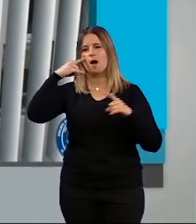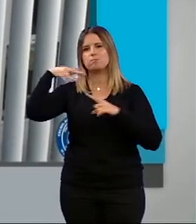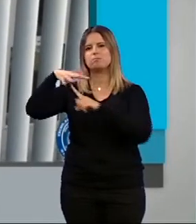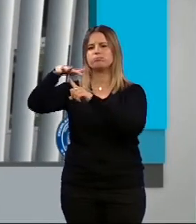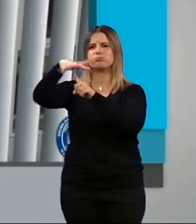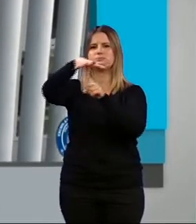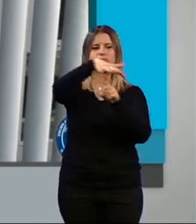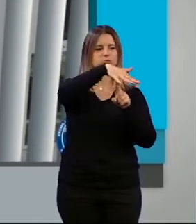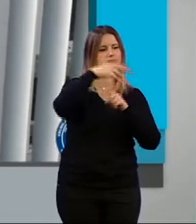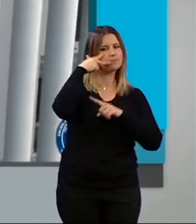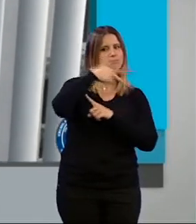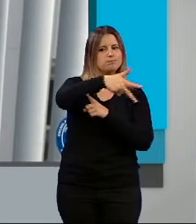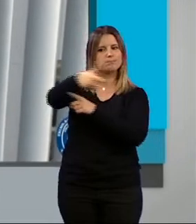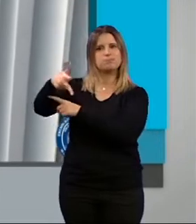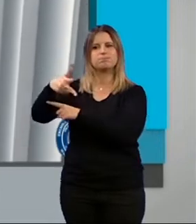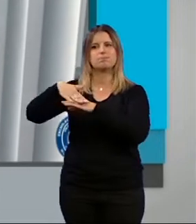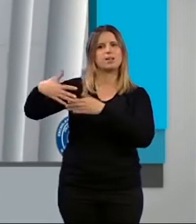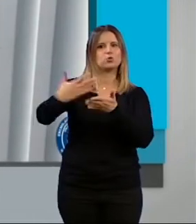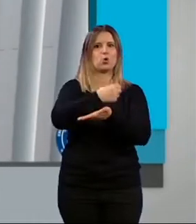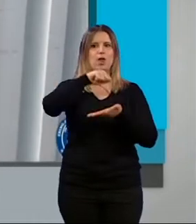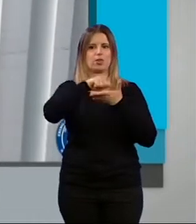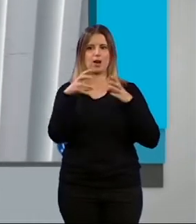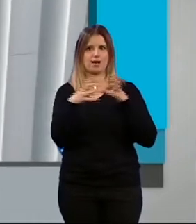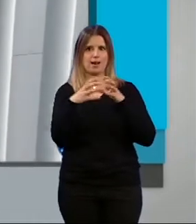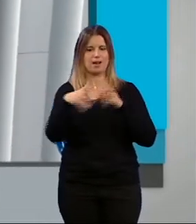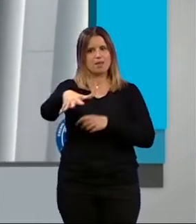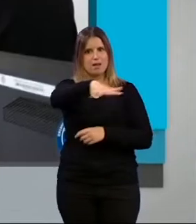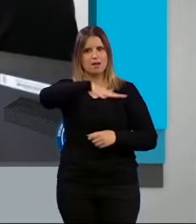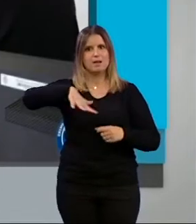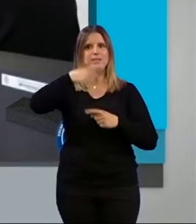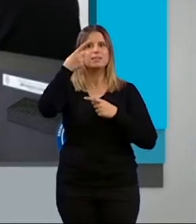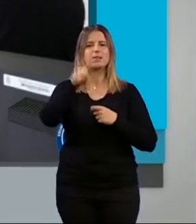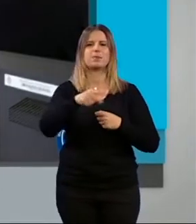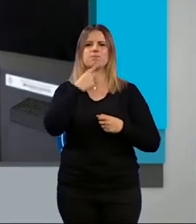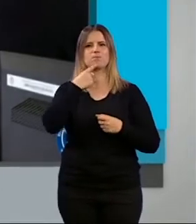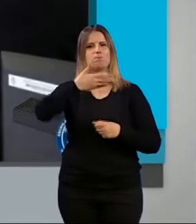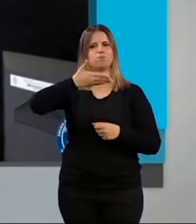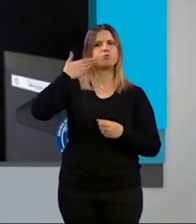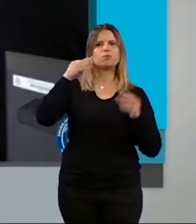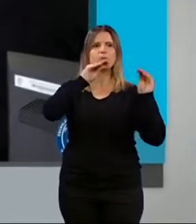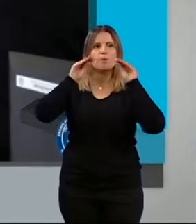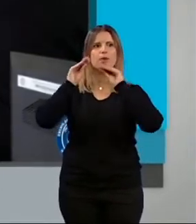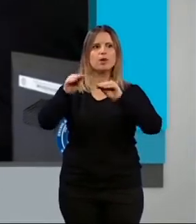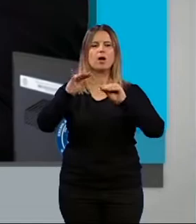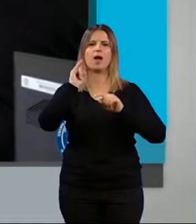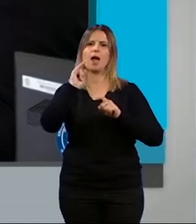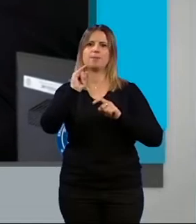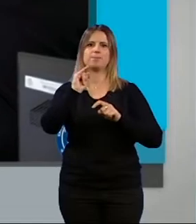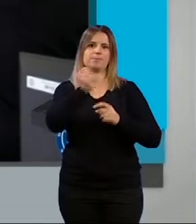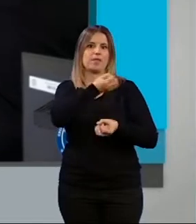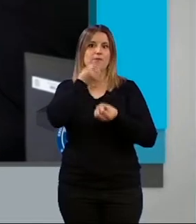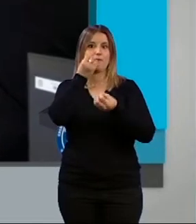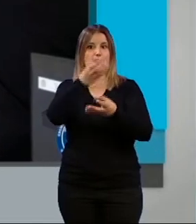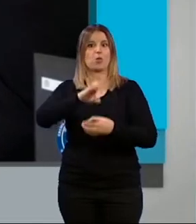aéreo de determinadas zonas de la ciudad, así como los 33 años de experiencia de la academia y unos prestigiosos formadores, convierten, ha informado,